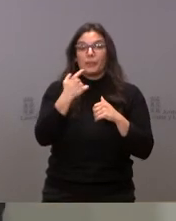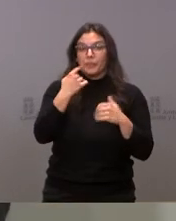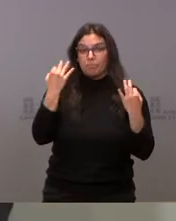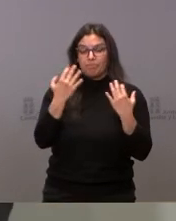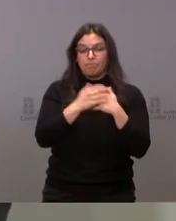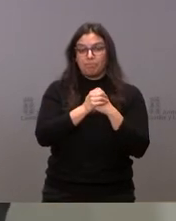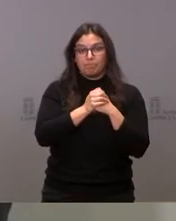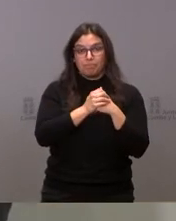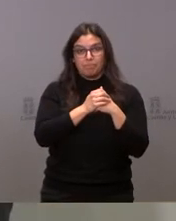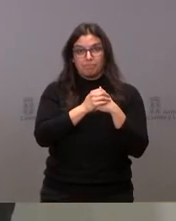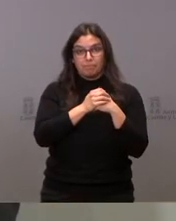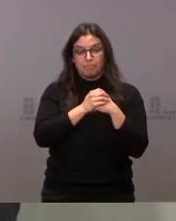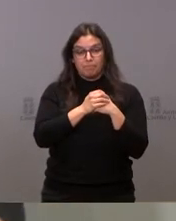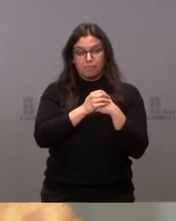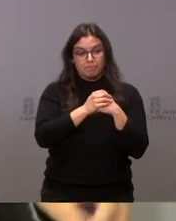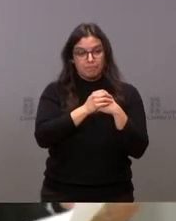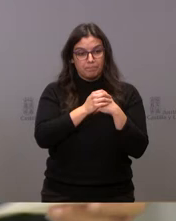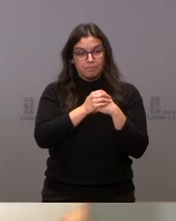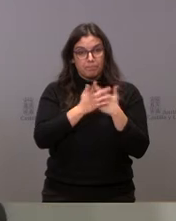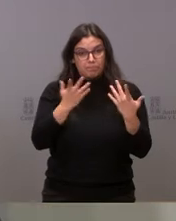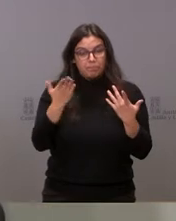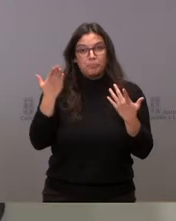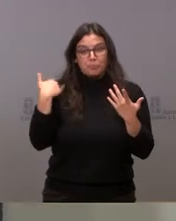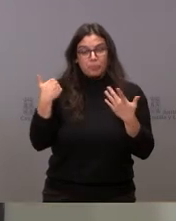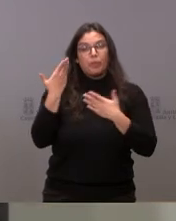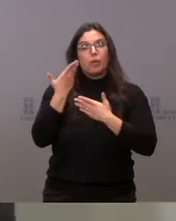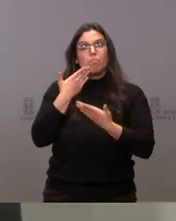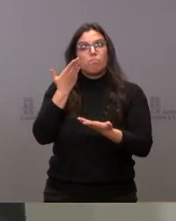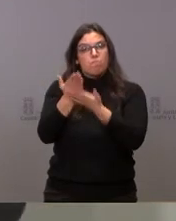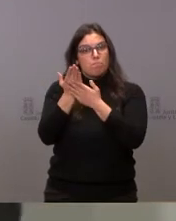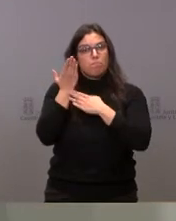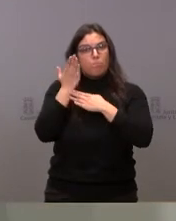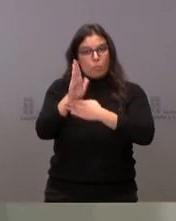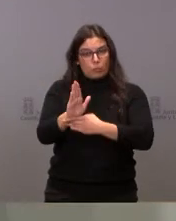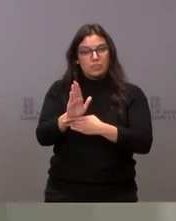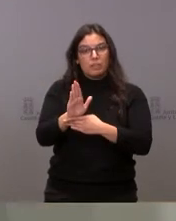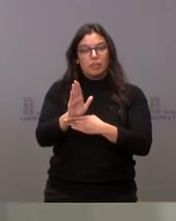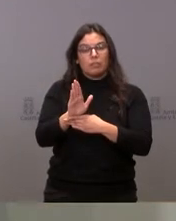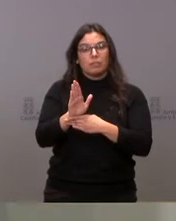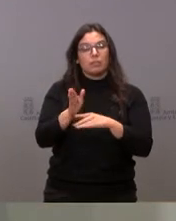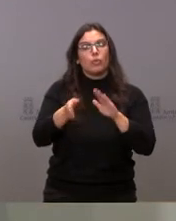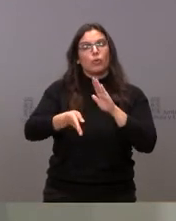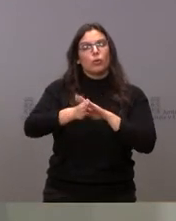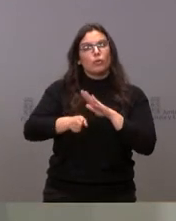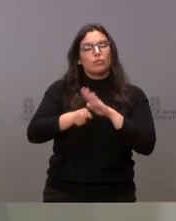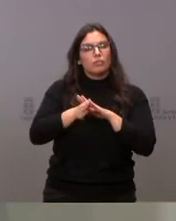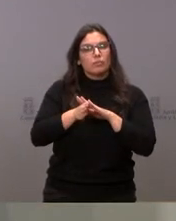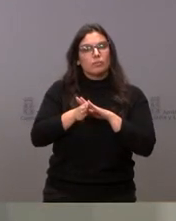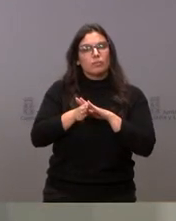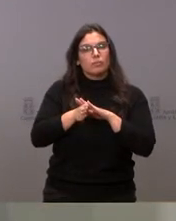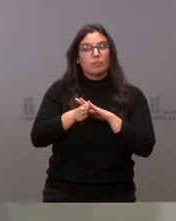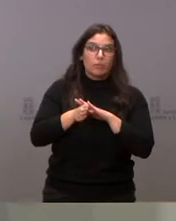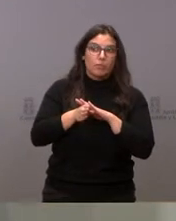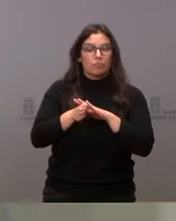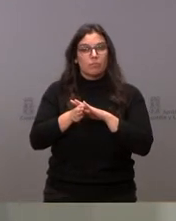se realizó la propuesta de mantener o de